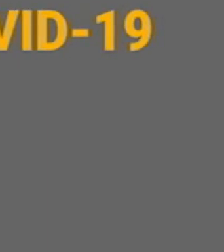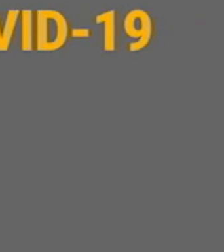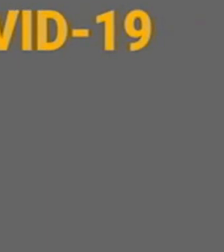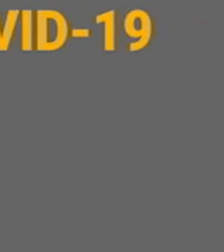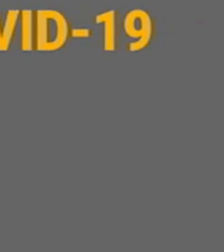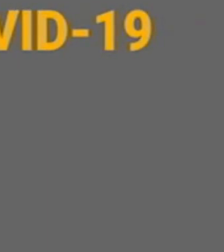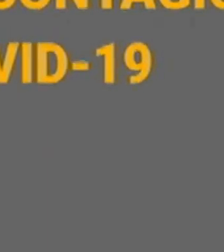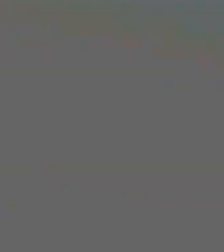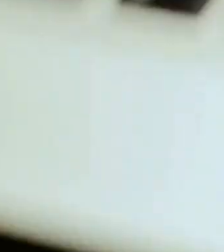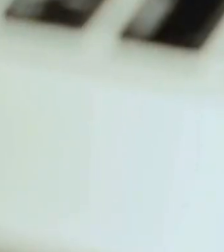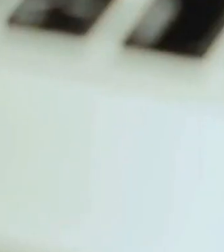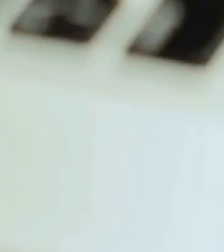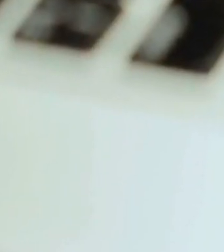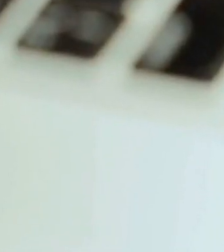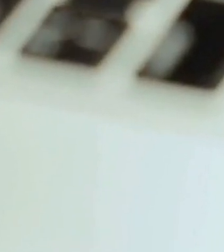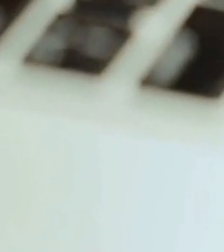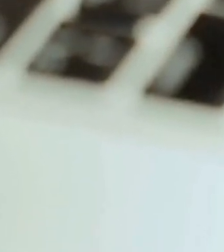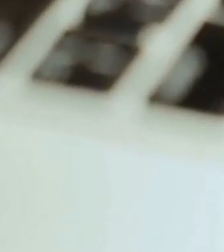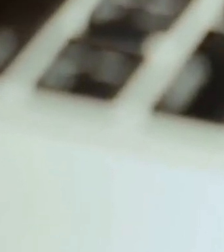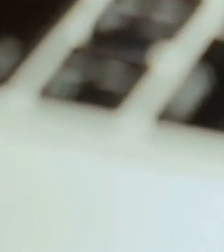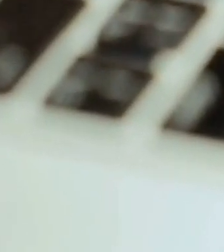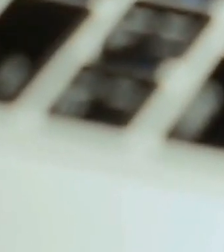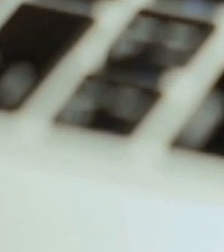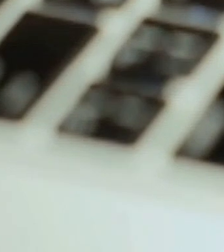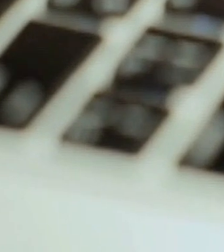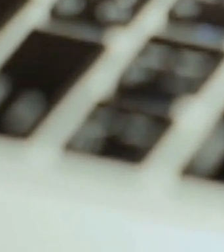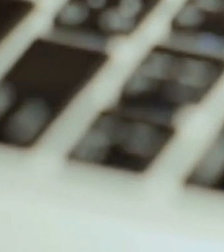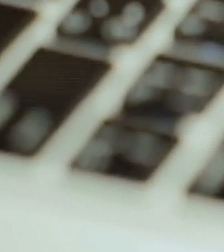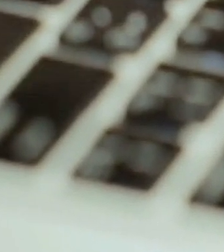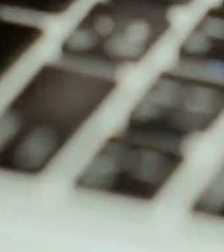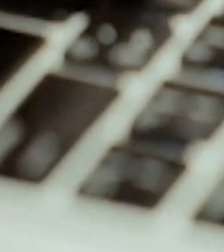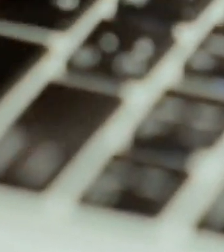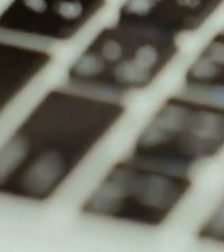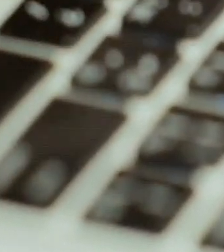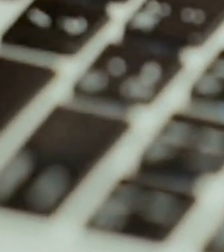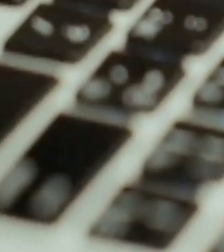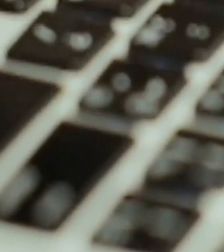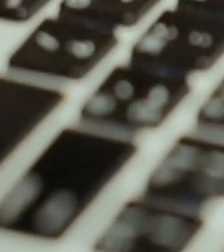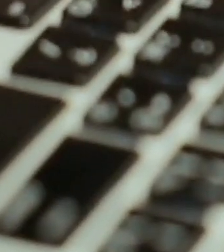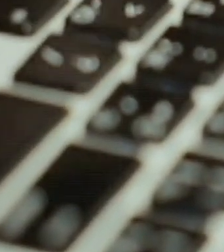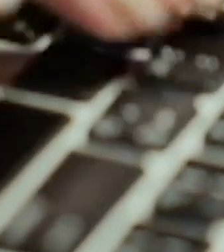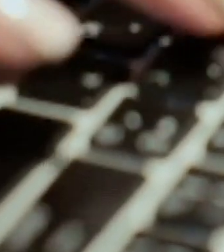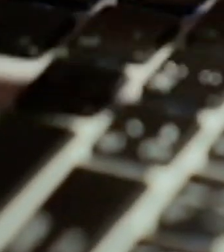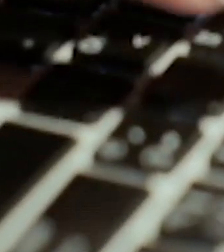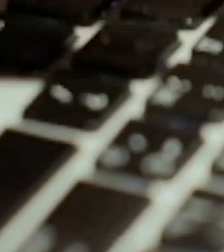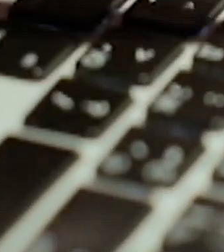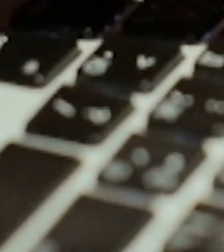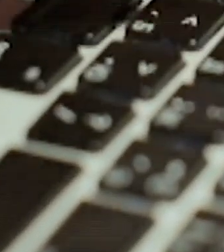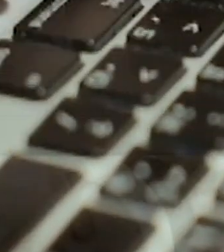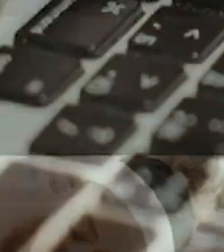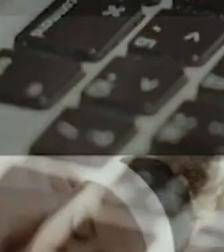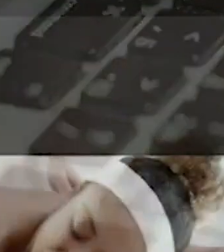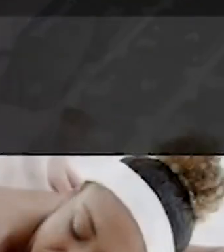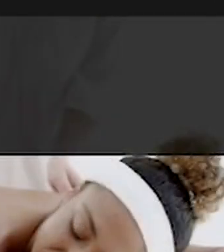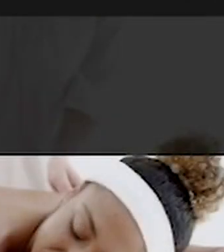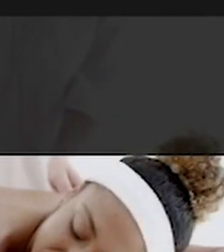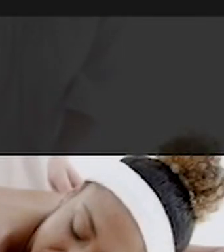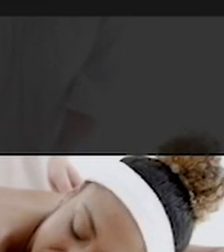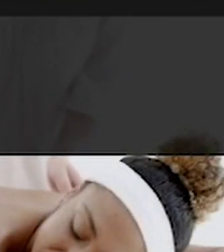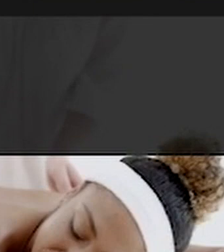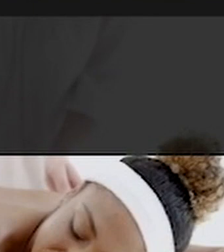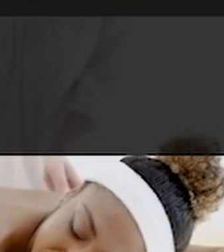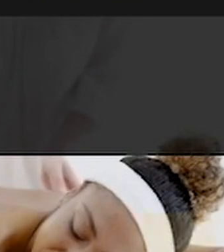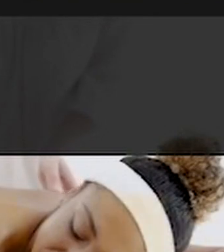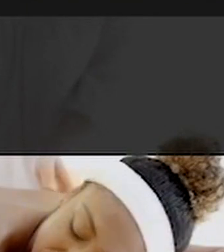INAH ofrece una serie de guías digitales de autoaprendizaje con acceso libre que no requieren matrícula tutorías ni evaluación